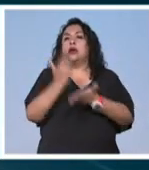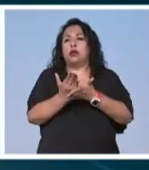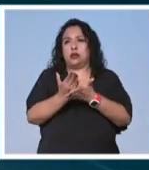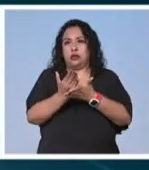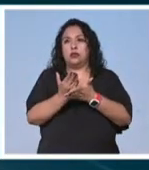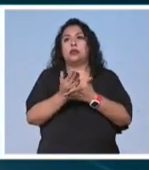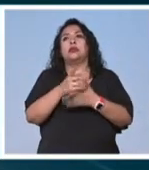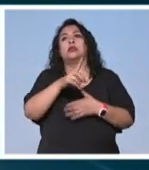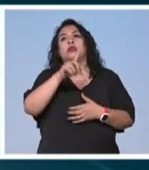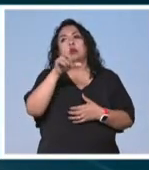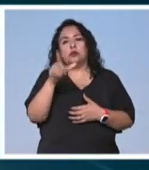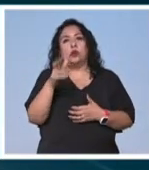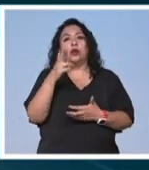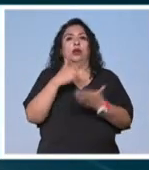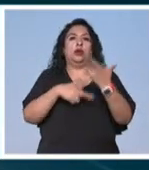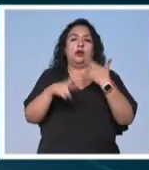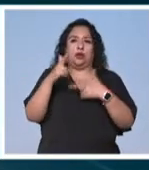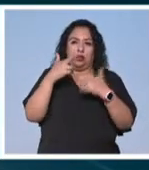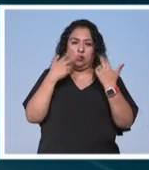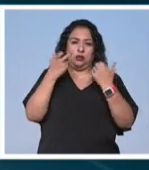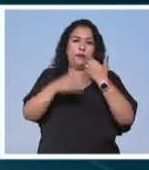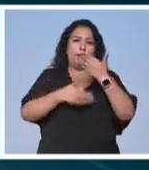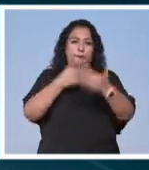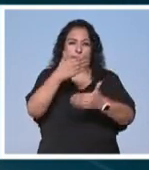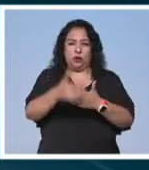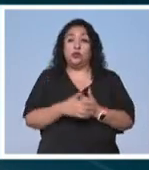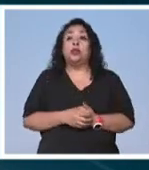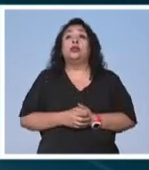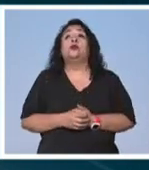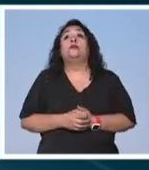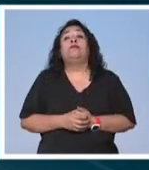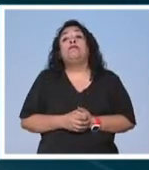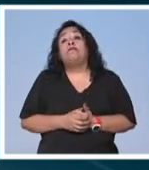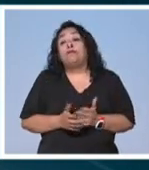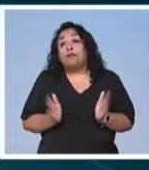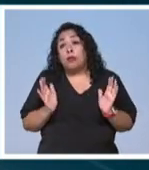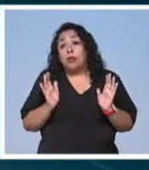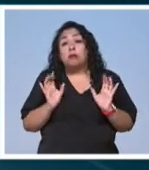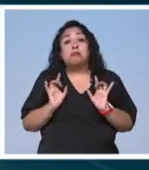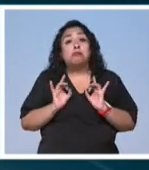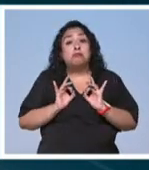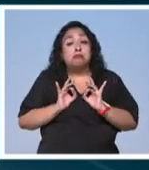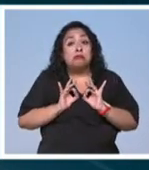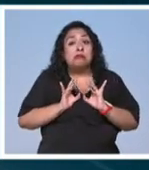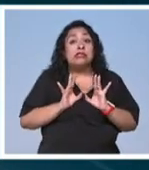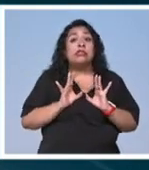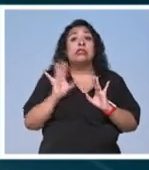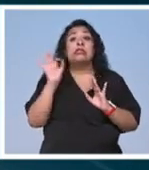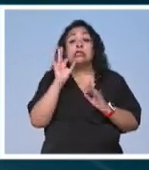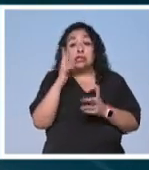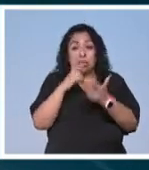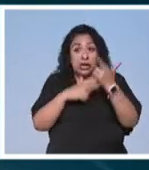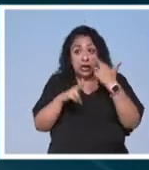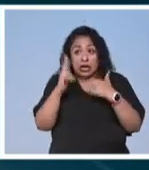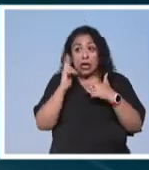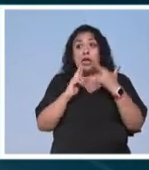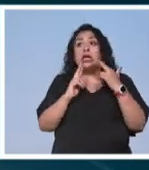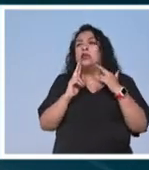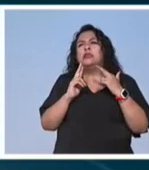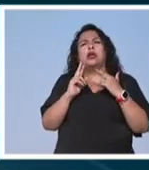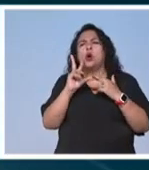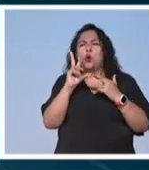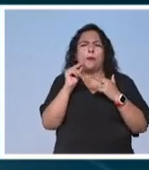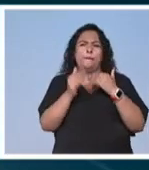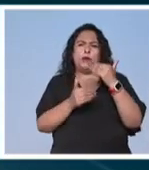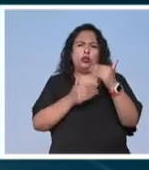y luego revertir este proceso si se diera el caso de revertir esto no es